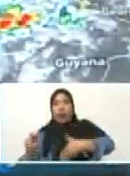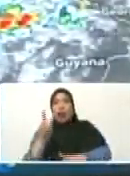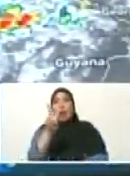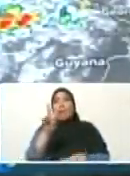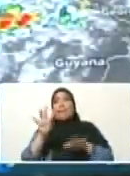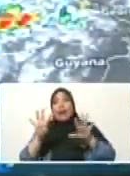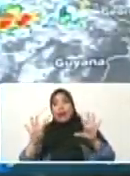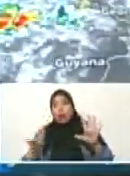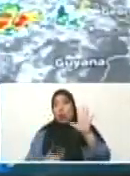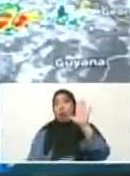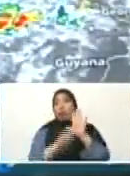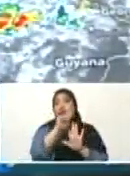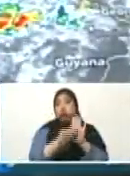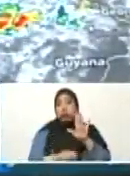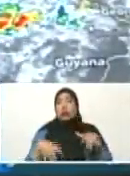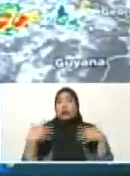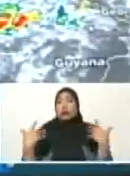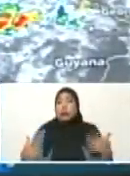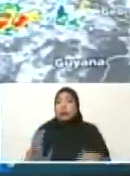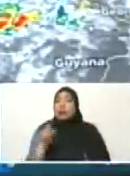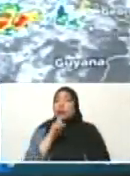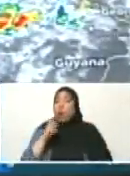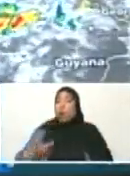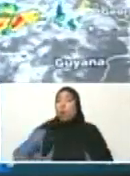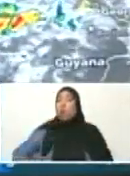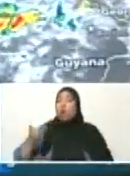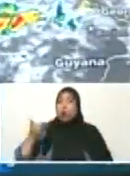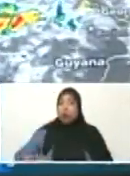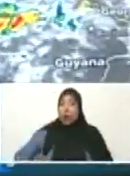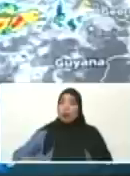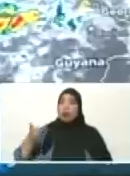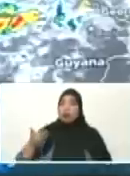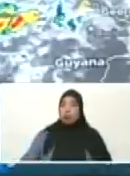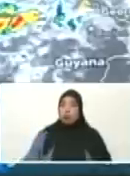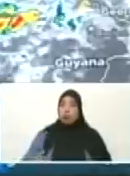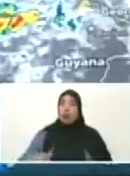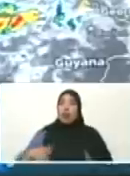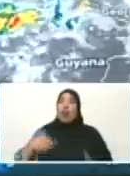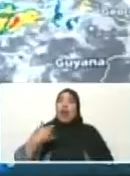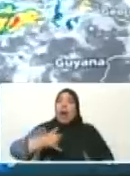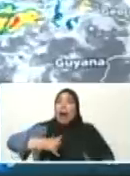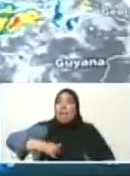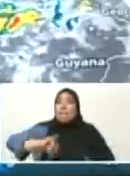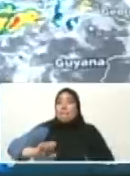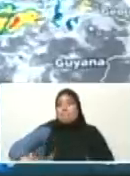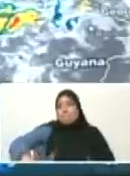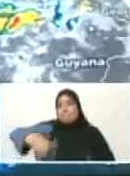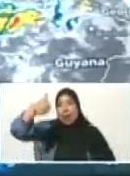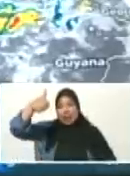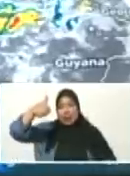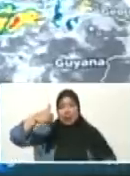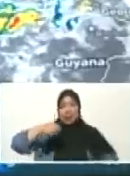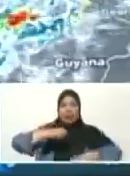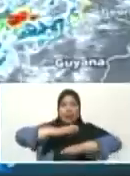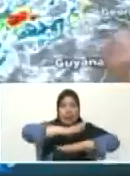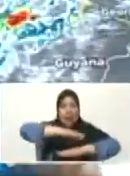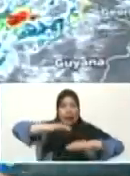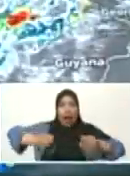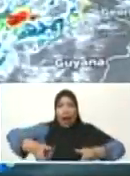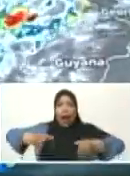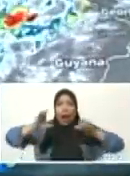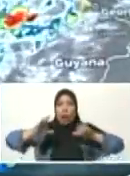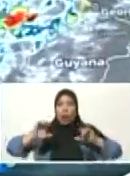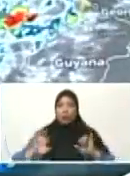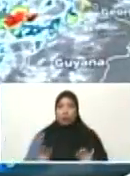Celsius, un valor bastante importante. Usted lo ha dicho, mientras más evaporación hay y cumpliendo el ciclo hídrico, más